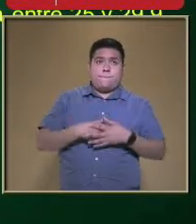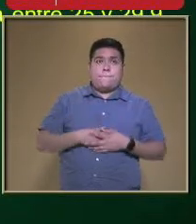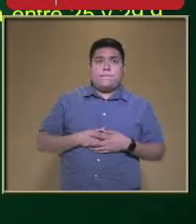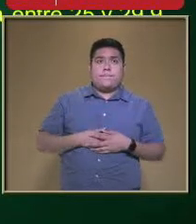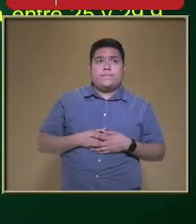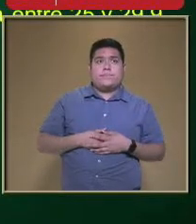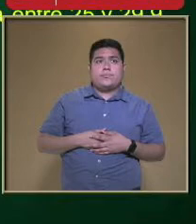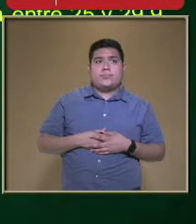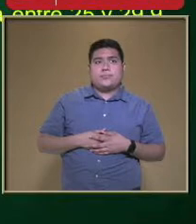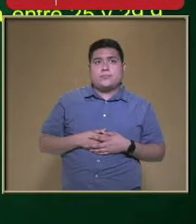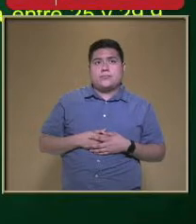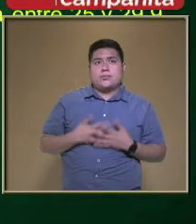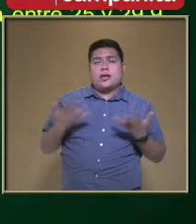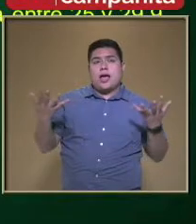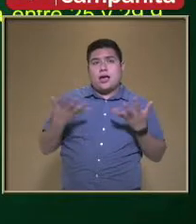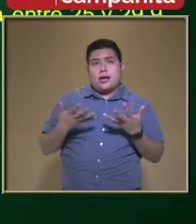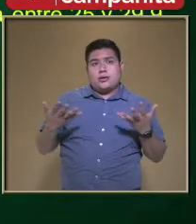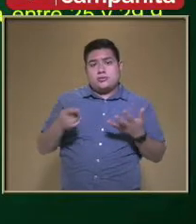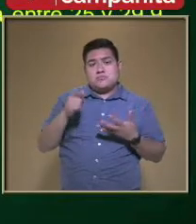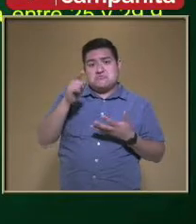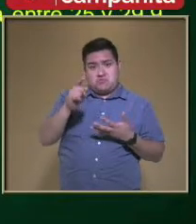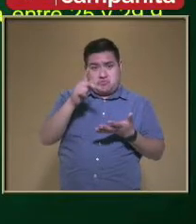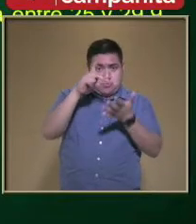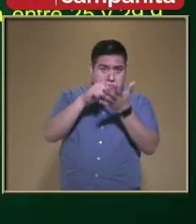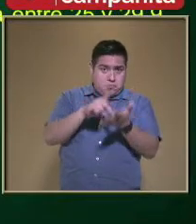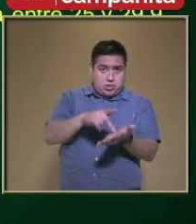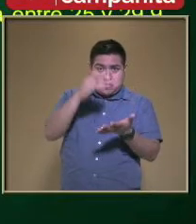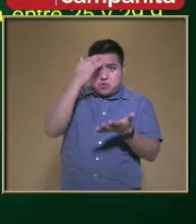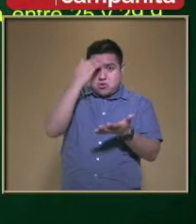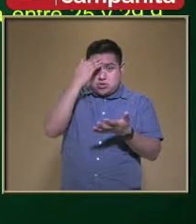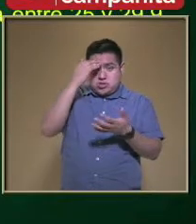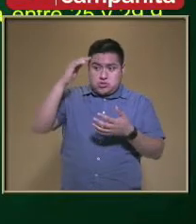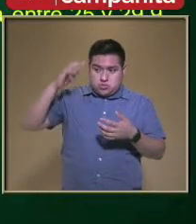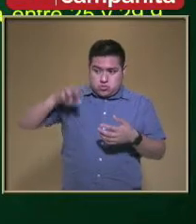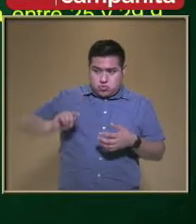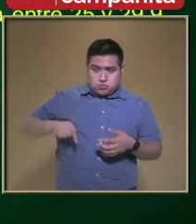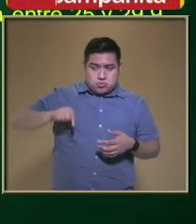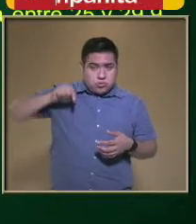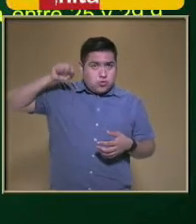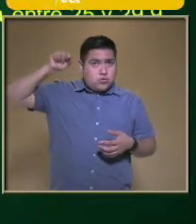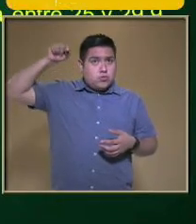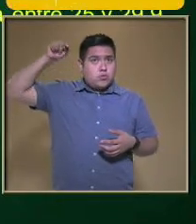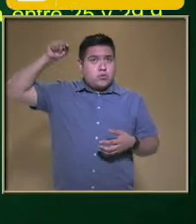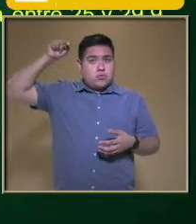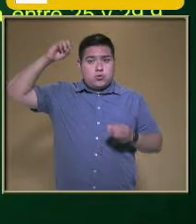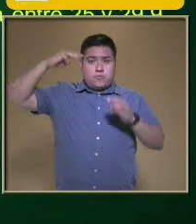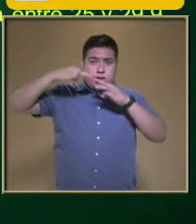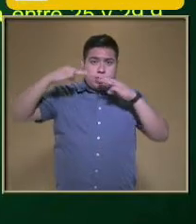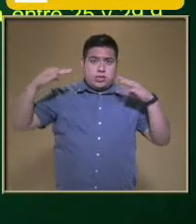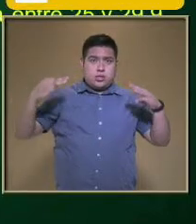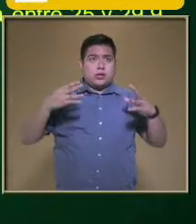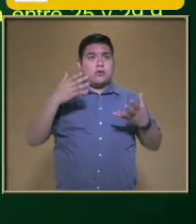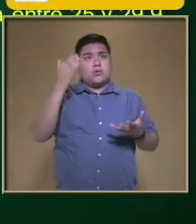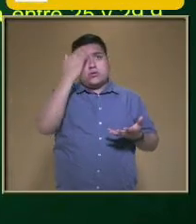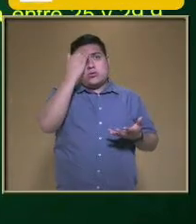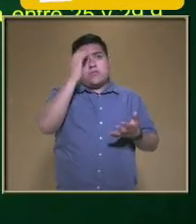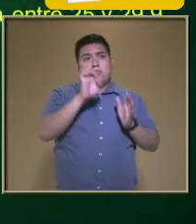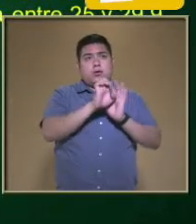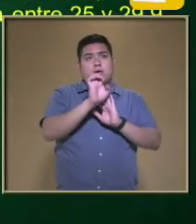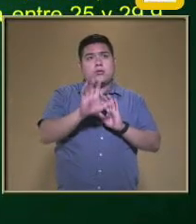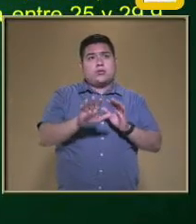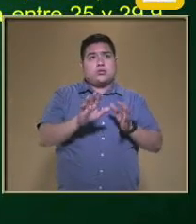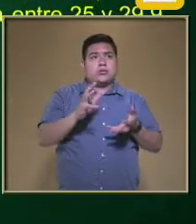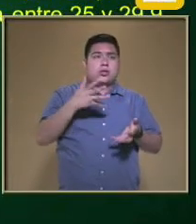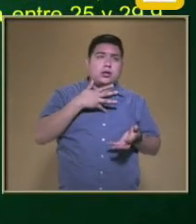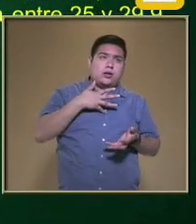Se puede hacer Si tú conoces Tu peso Y tu estatura Hay un procedimiento Vamos a poner Aquí un ejemplo Si